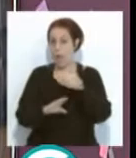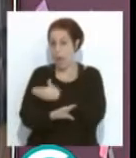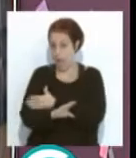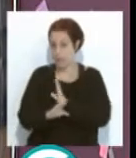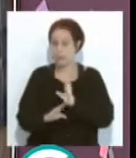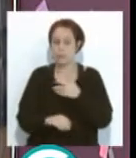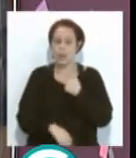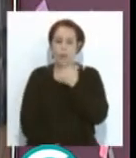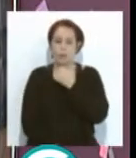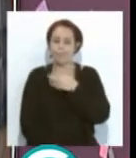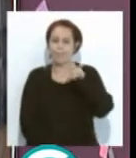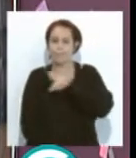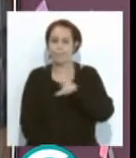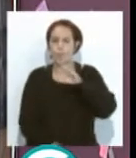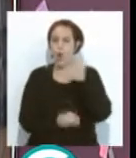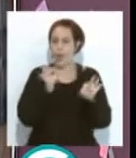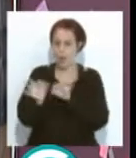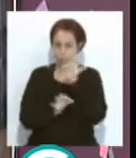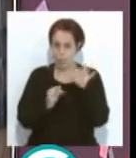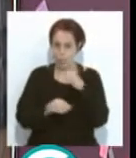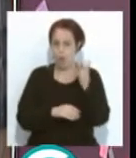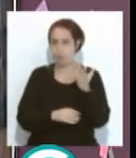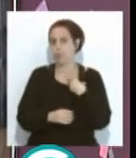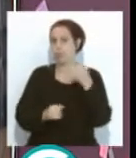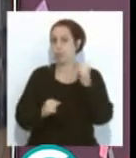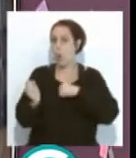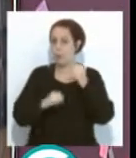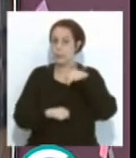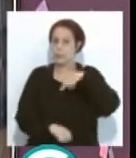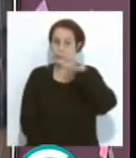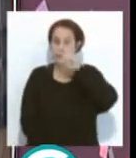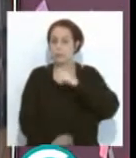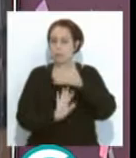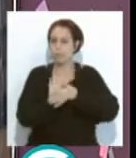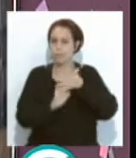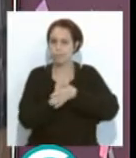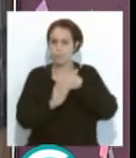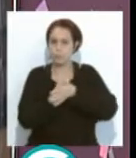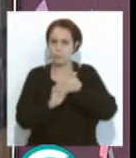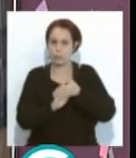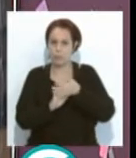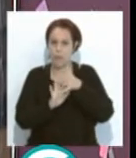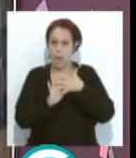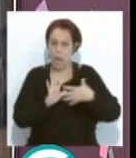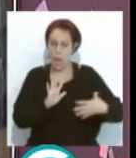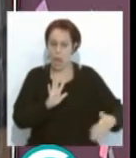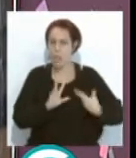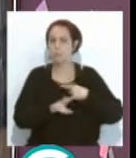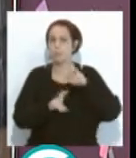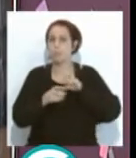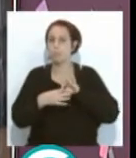precisamente, es la organización del certamen. Este año, sobre todo, se ha hablado muchísimo acerca de si